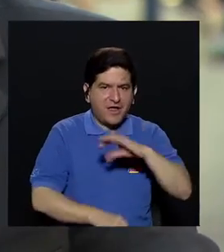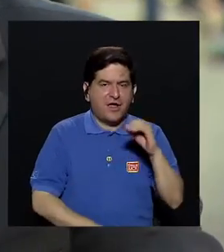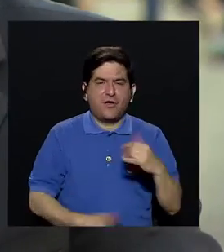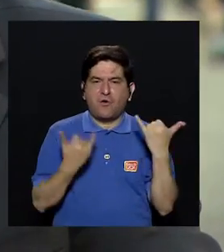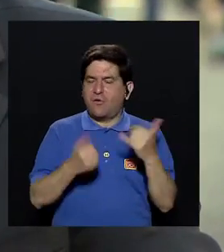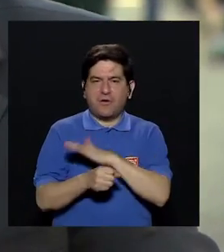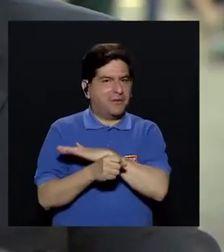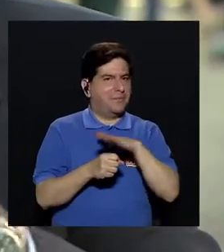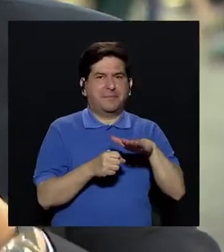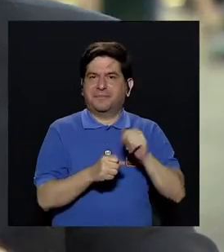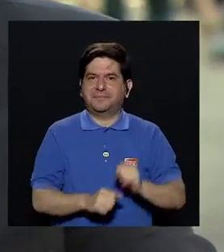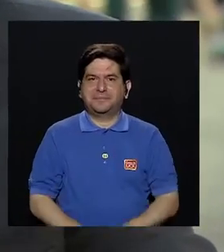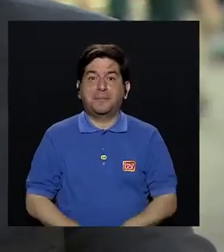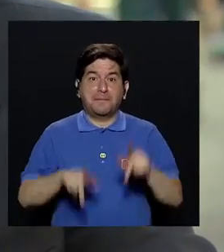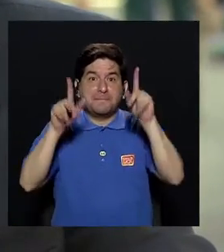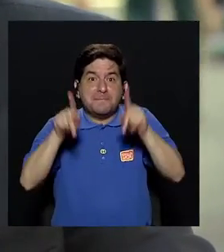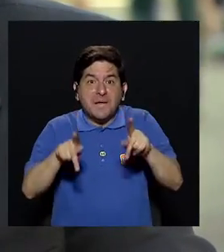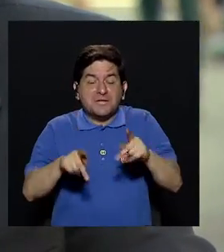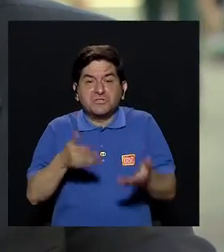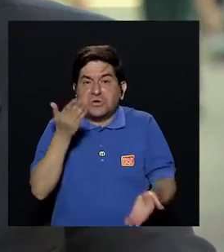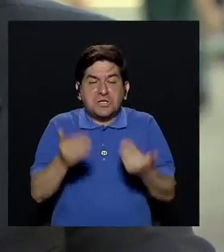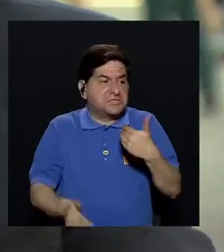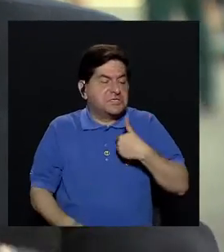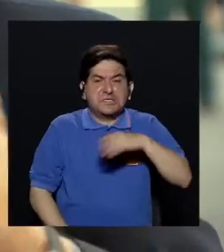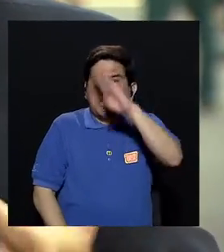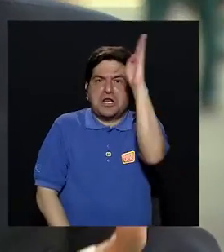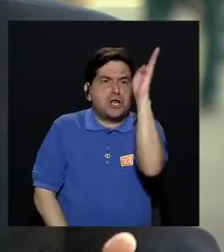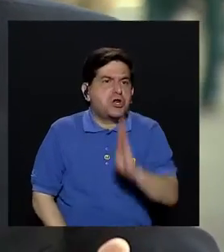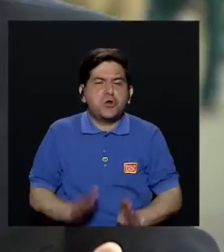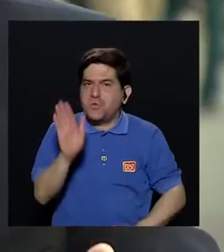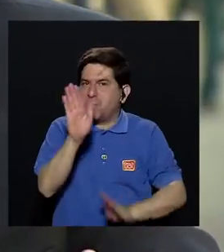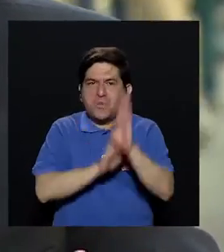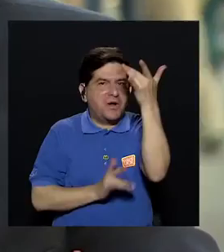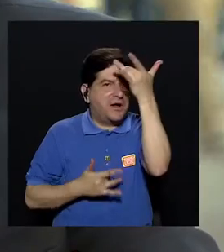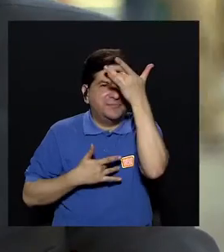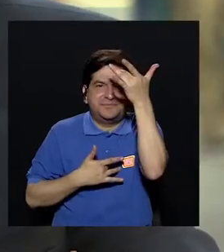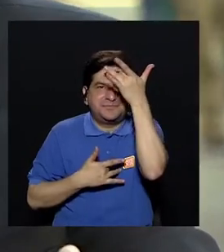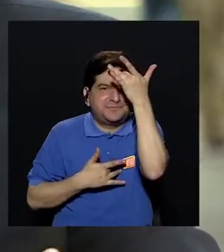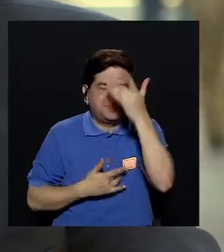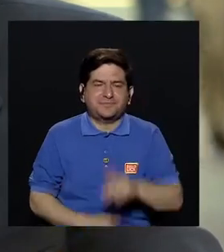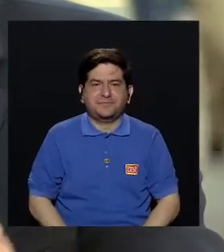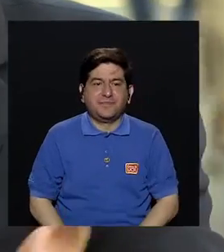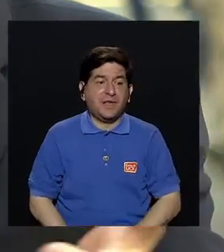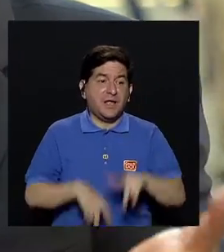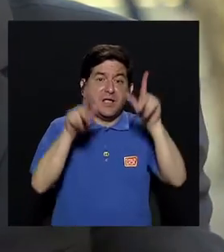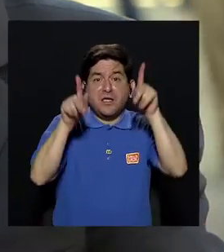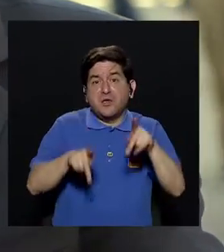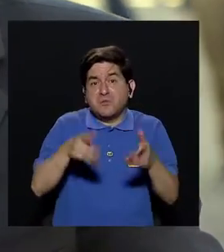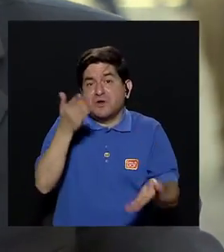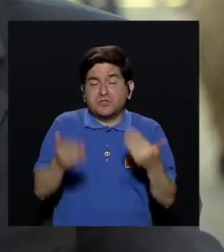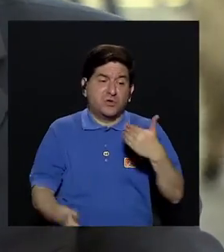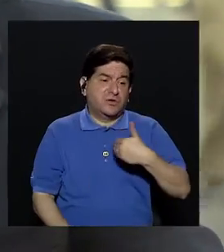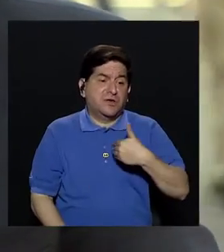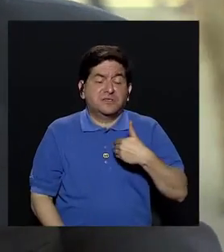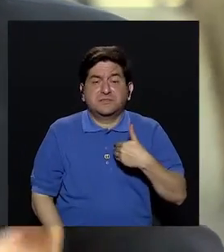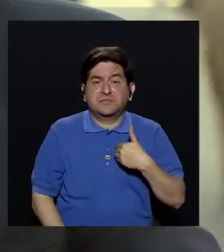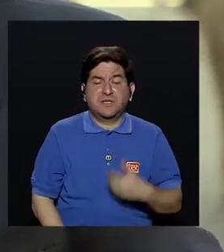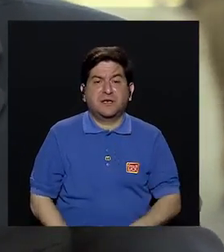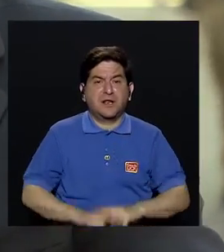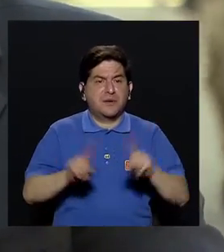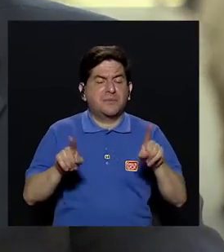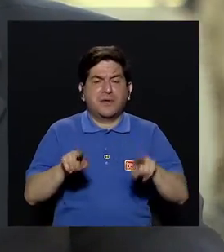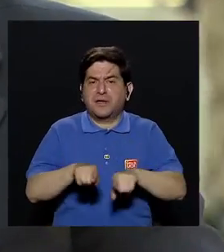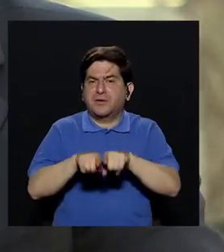es suficiente. Es decir, hay gente que lo tendrá, que nunca desarrollará la enfermedad de Alzheimer y hay otros que lo tienen que